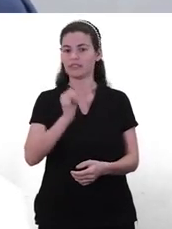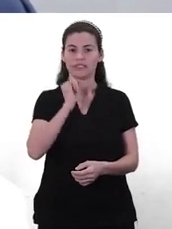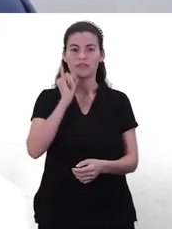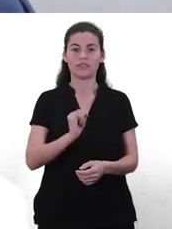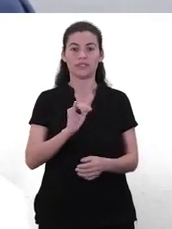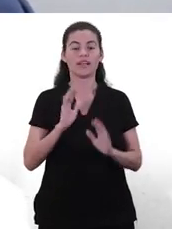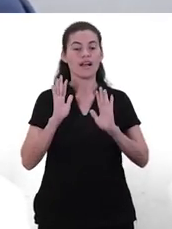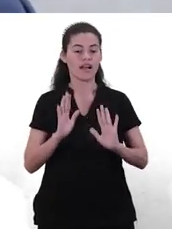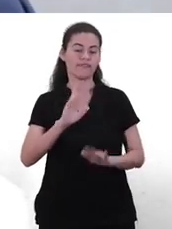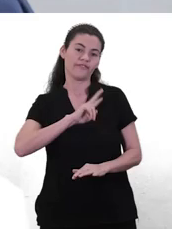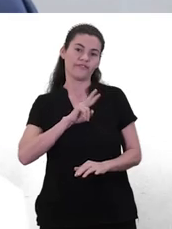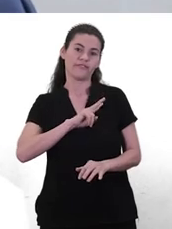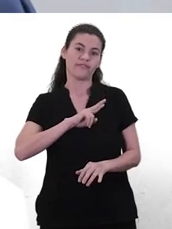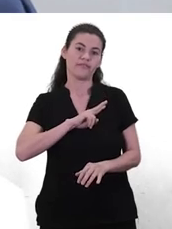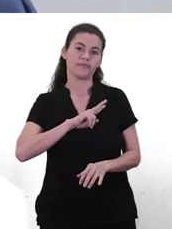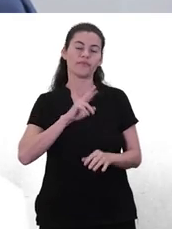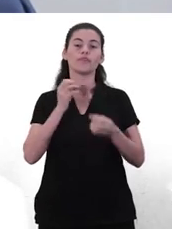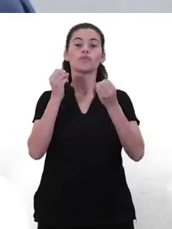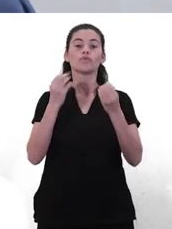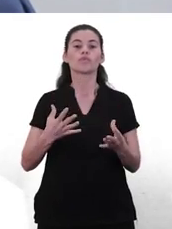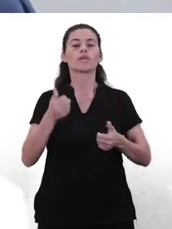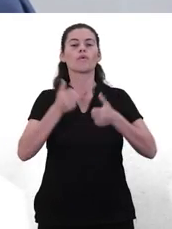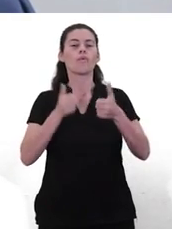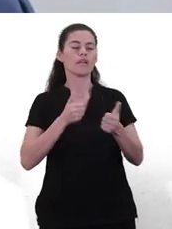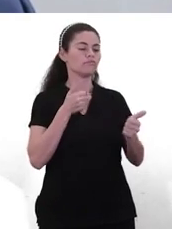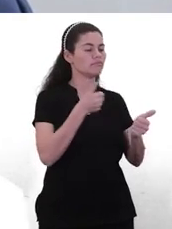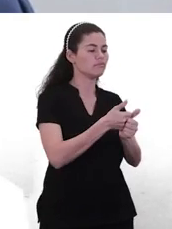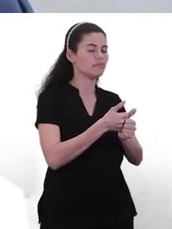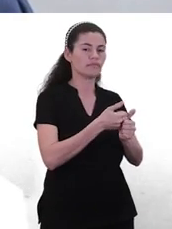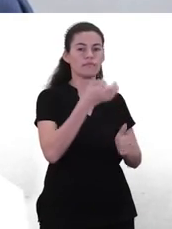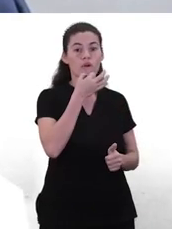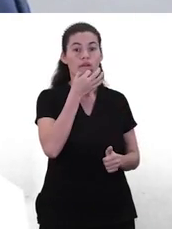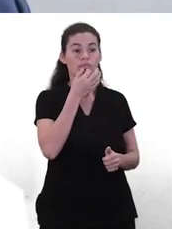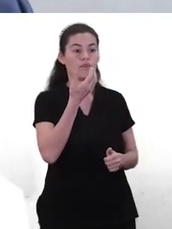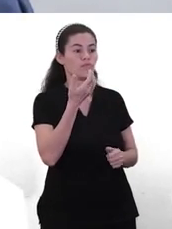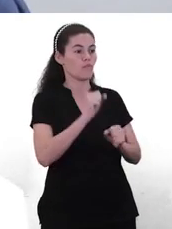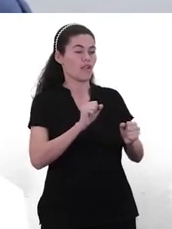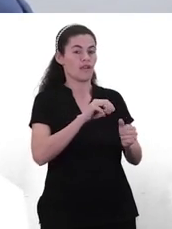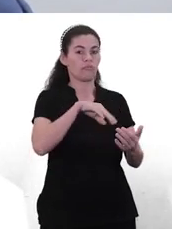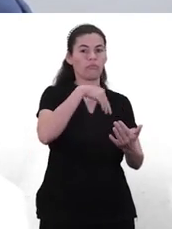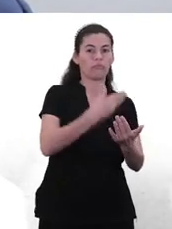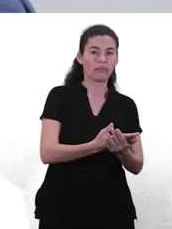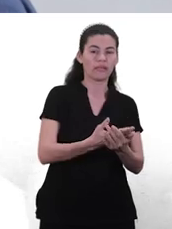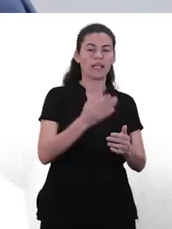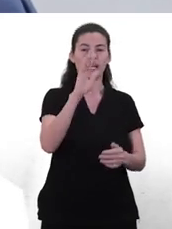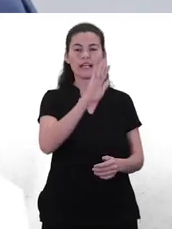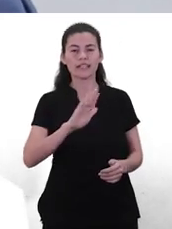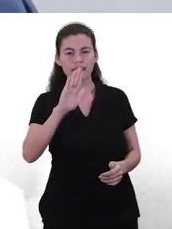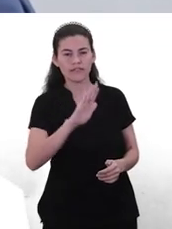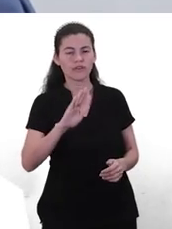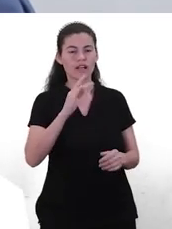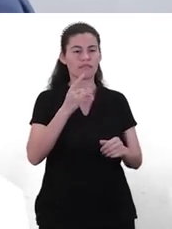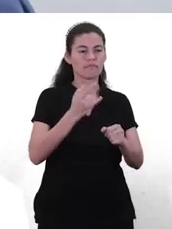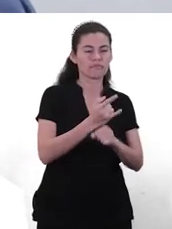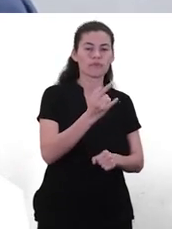Entonces, ¿cuál es el punto en el que tenemos que trabajar cuando suceda lo inevitable que es una caída en algún momento? ¿Cómo los padres